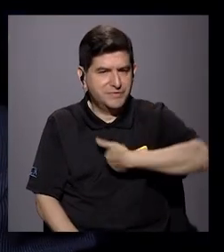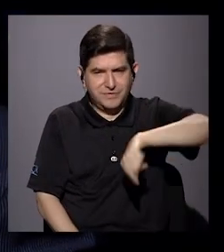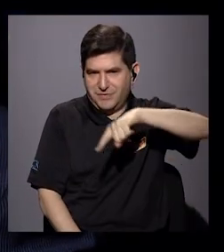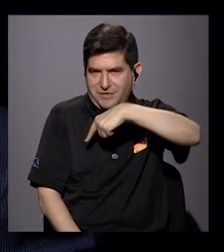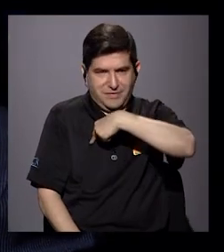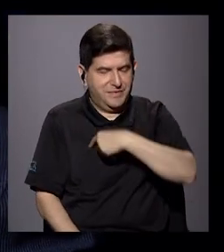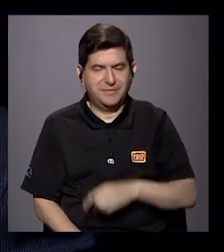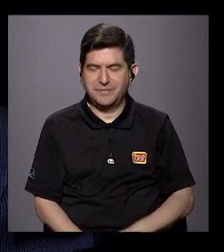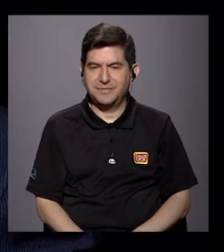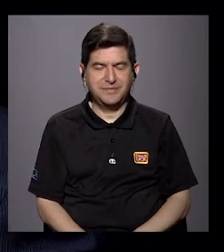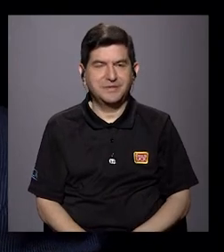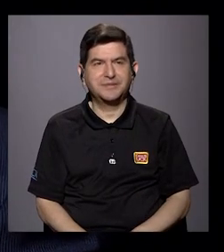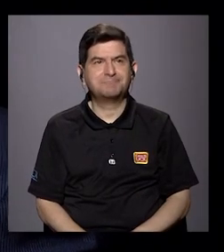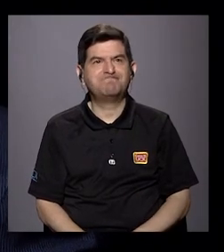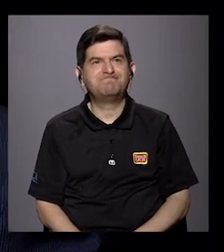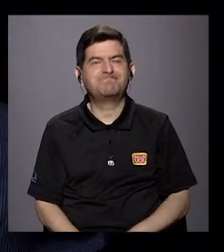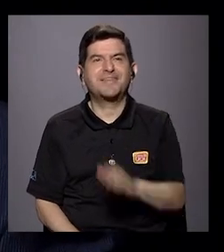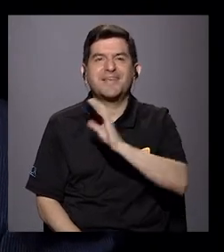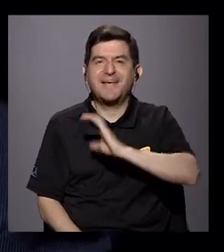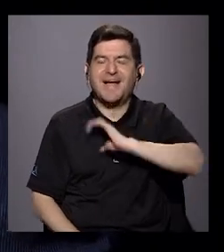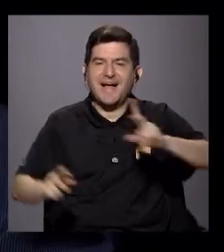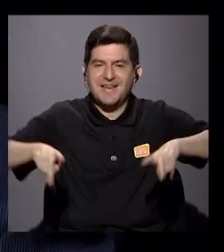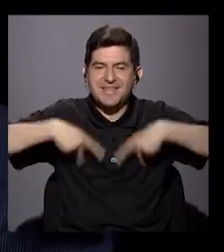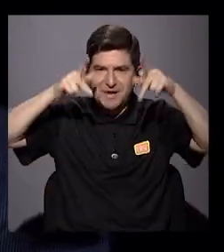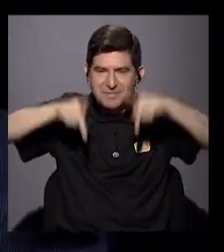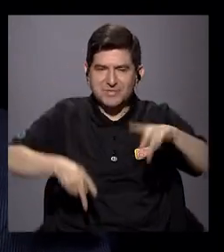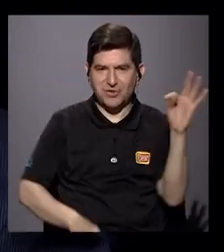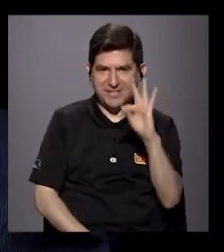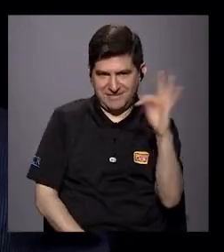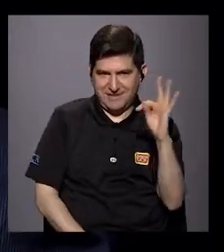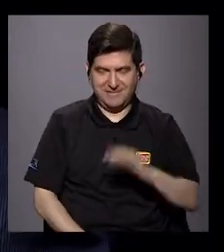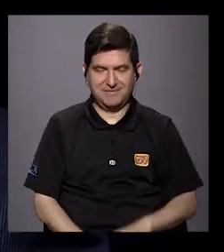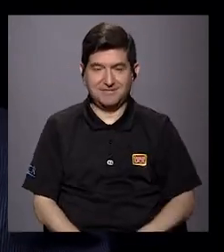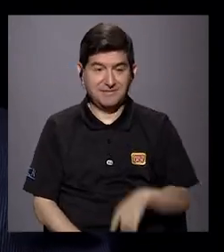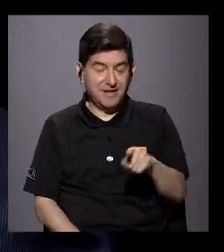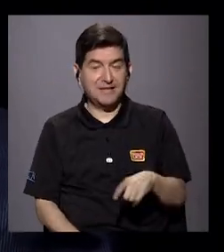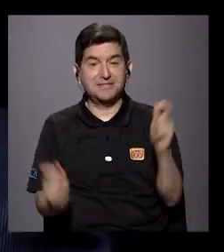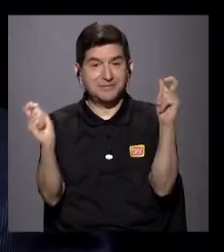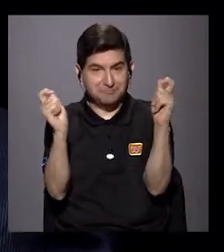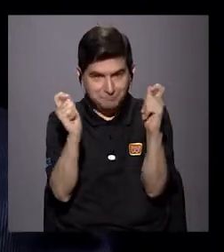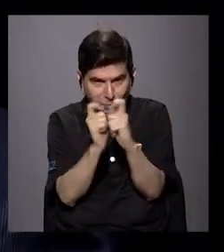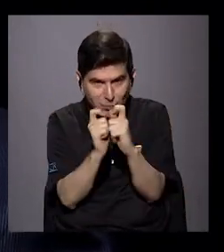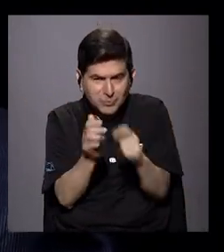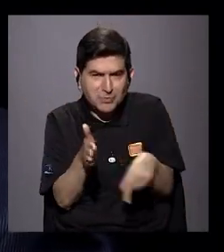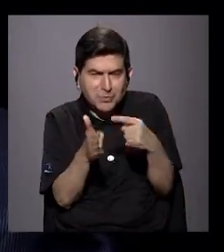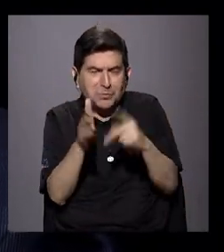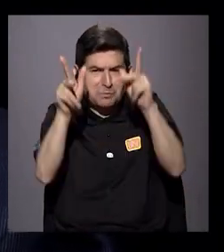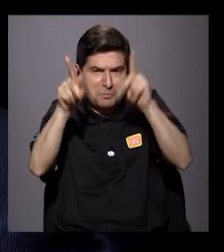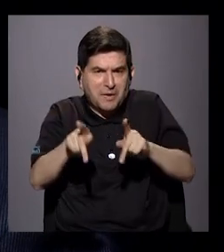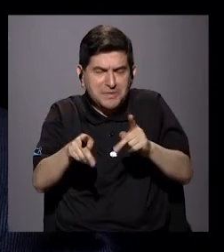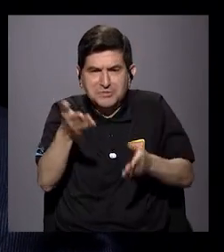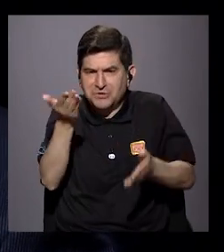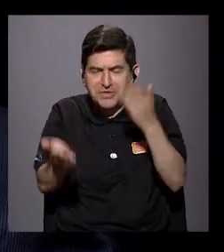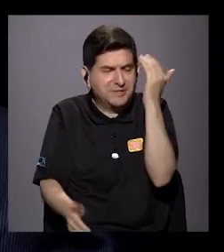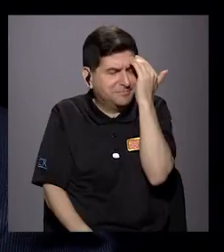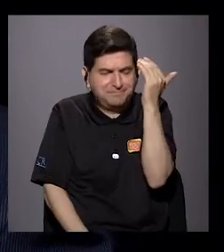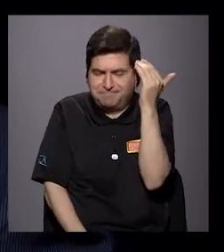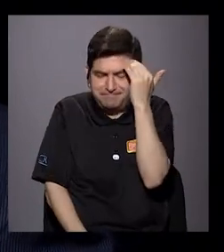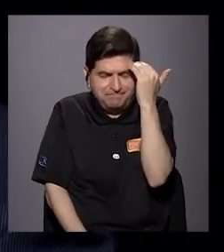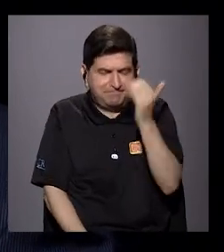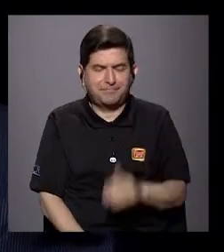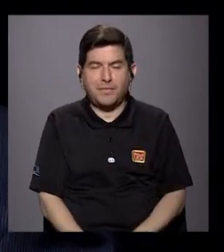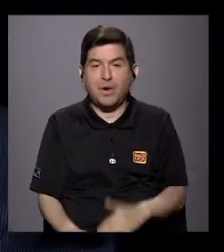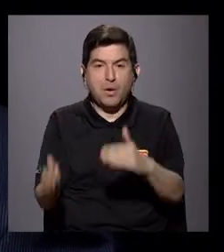digamos, la calidad de vida de las personas trans. Esto es un punto que a veces las personas no lo saben.